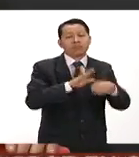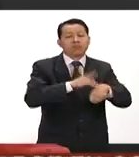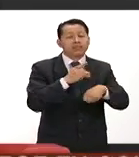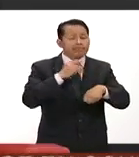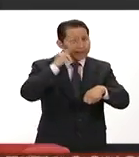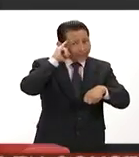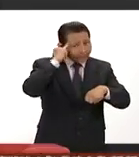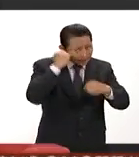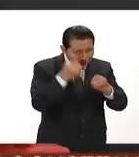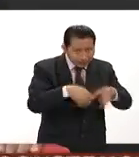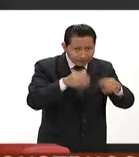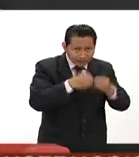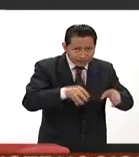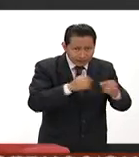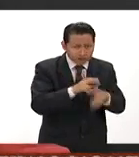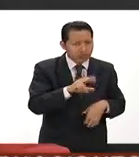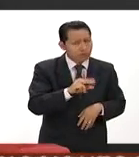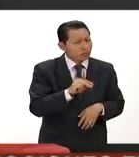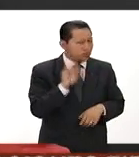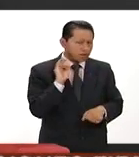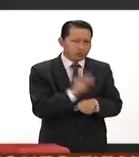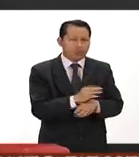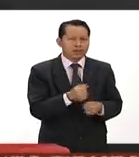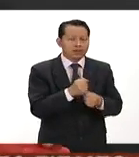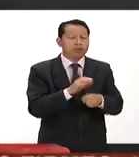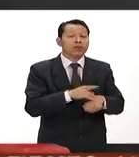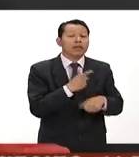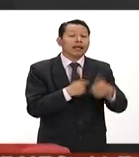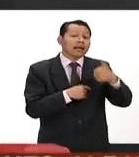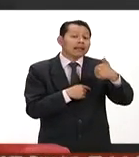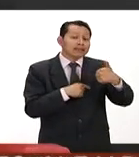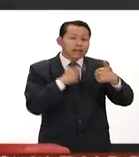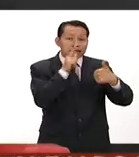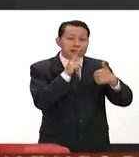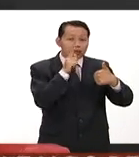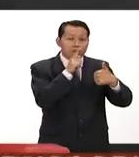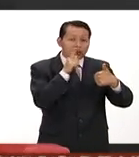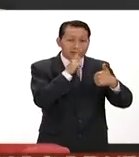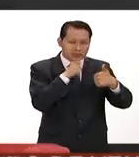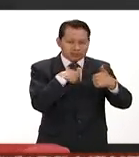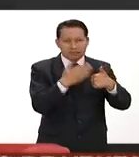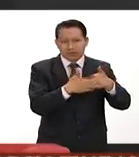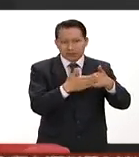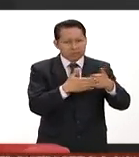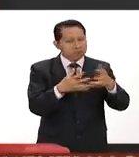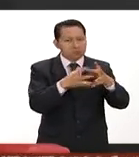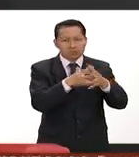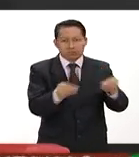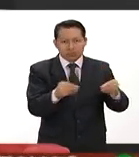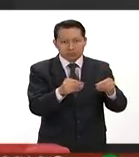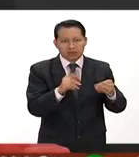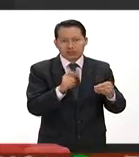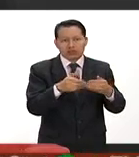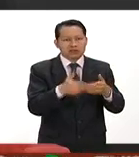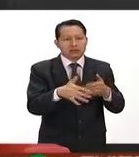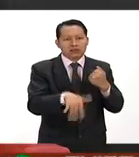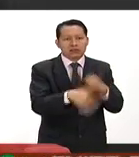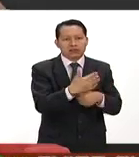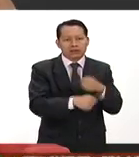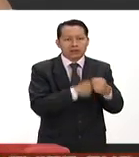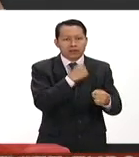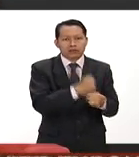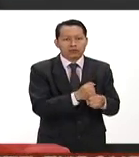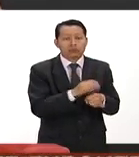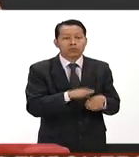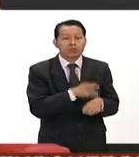lenguas hay en este momento desafortunadamente seis lenguas que van a desaparecer ya en los próximos 15 años hay lenguas